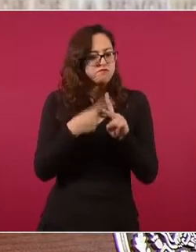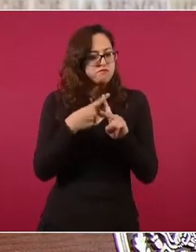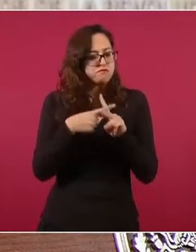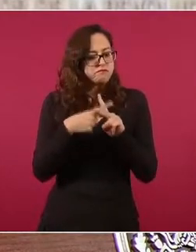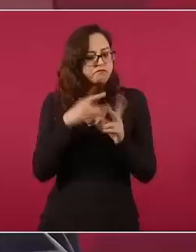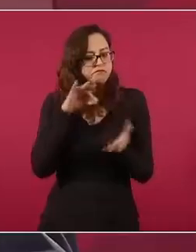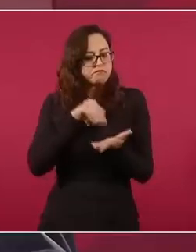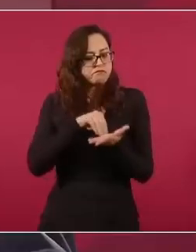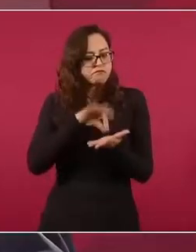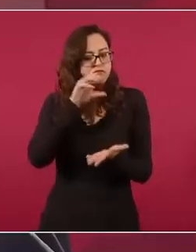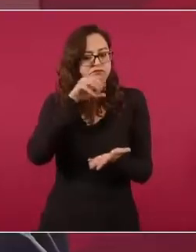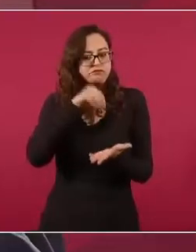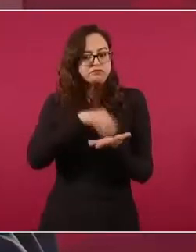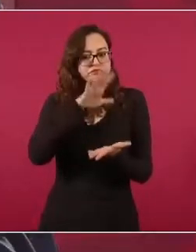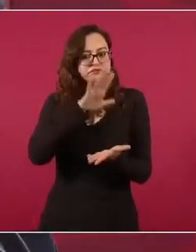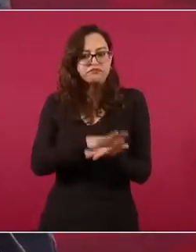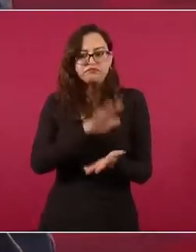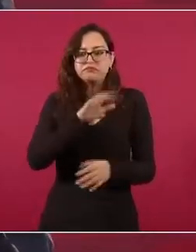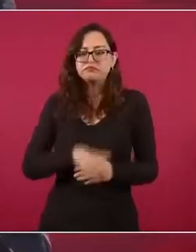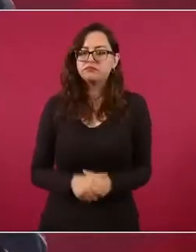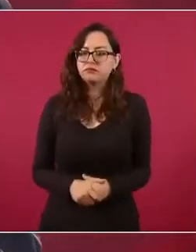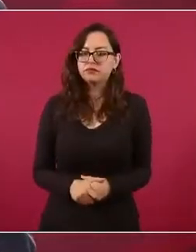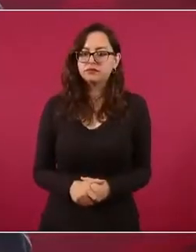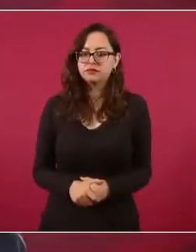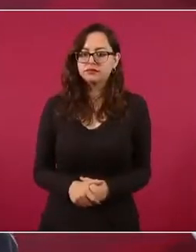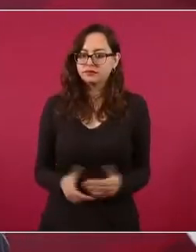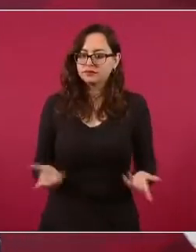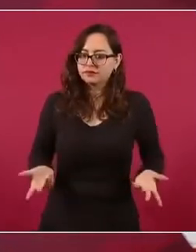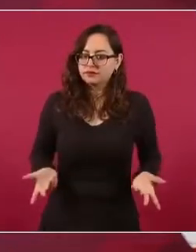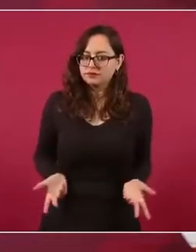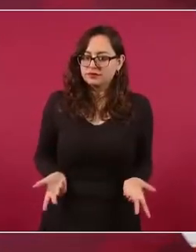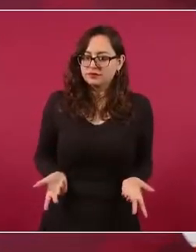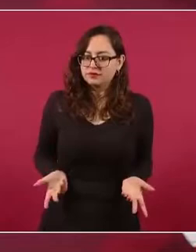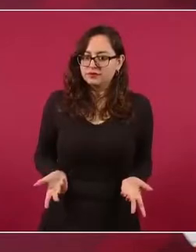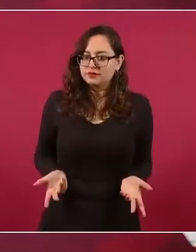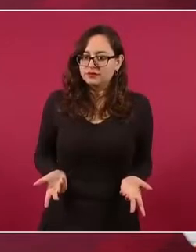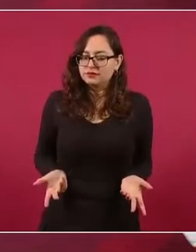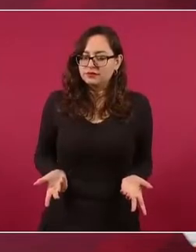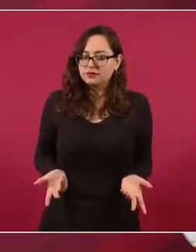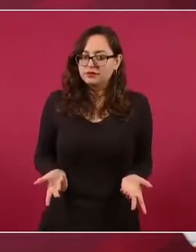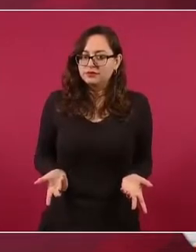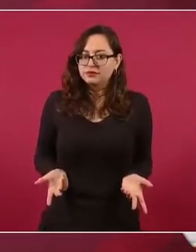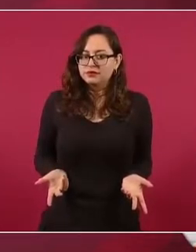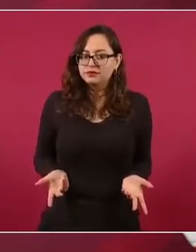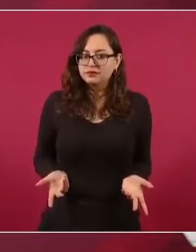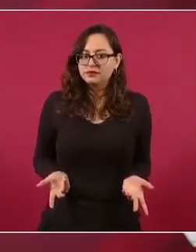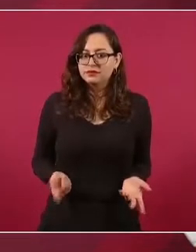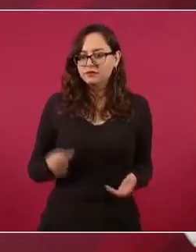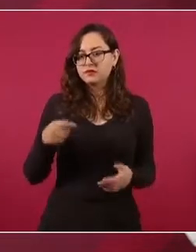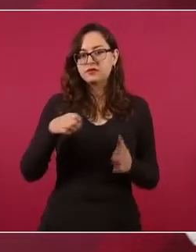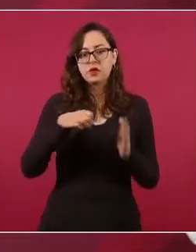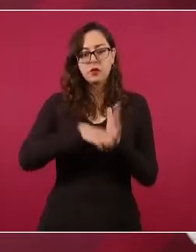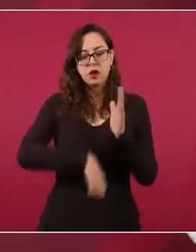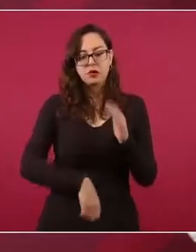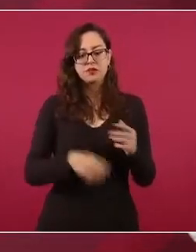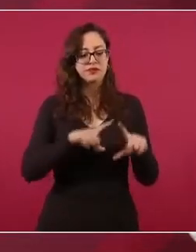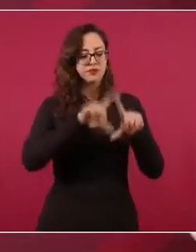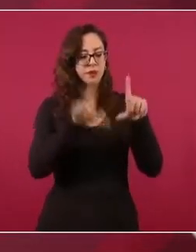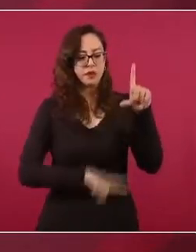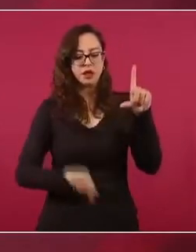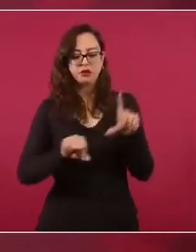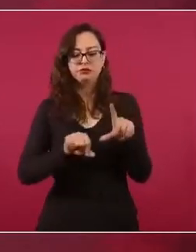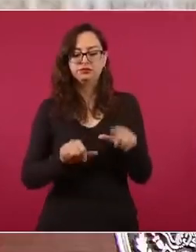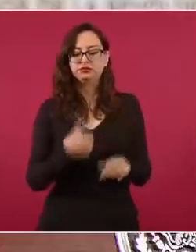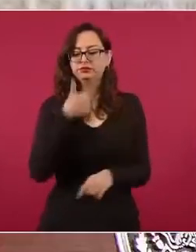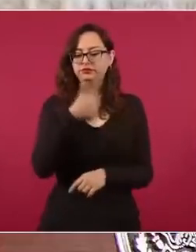Es como si pensáramos que se cierran las casillas en México a las seis y a las ocho,